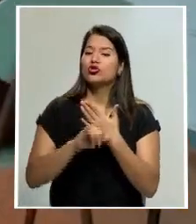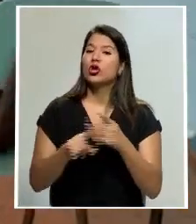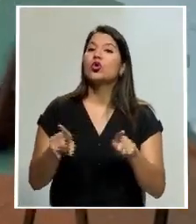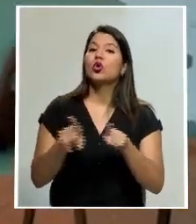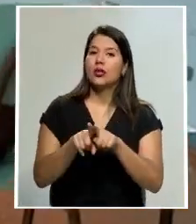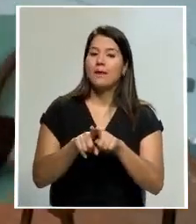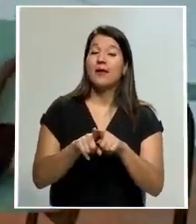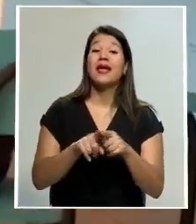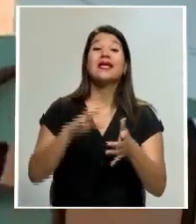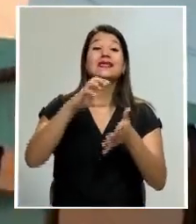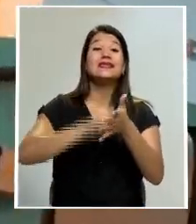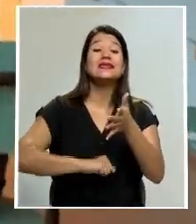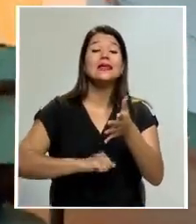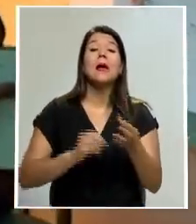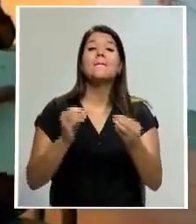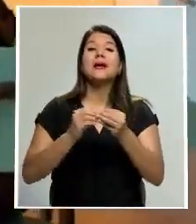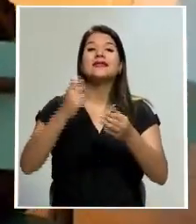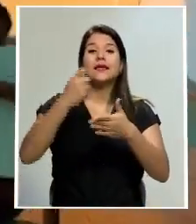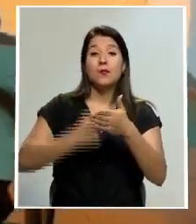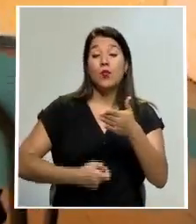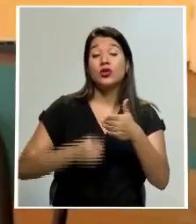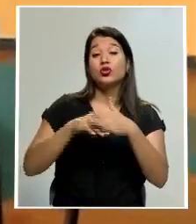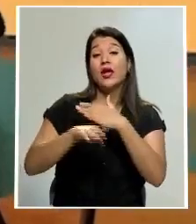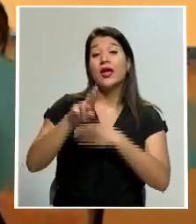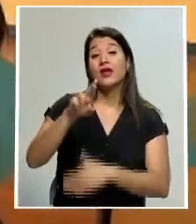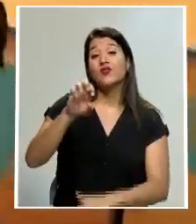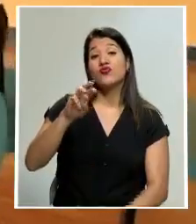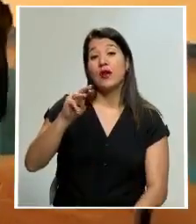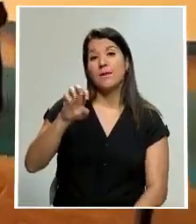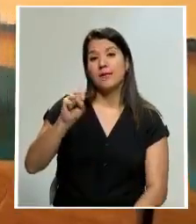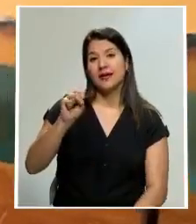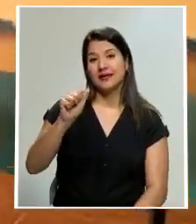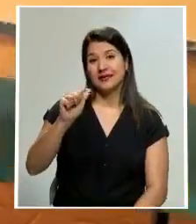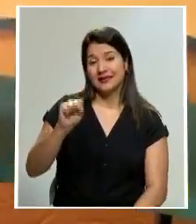sobre remesas para que se quede en 0.14%.